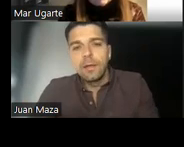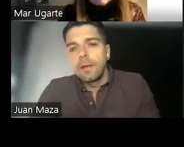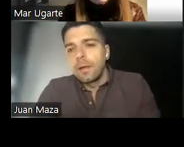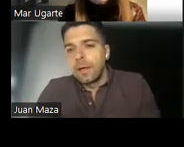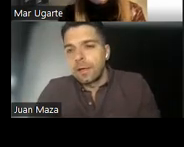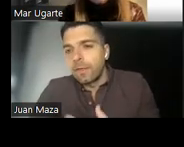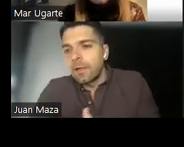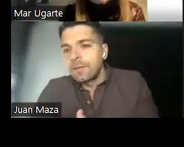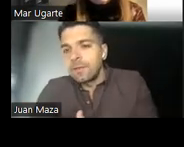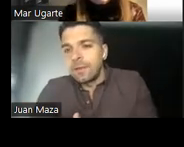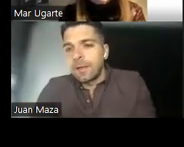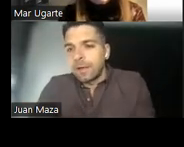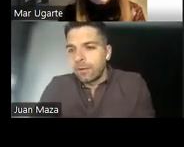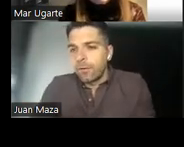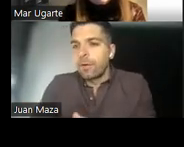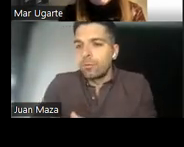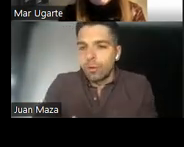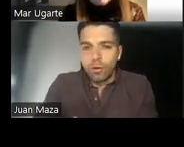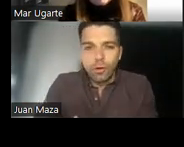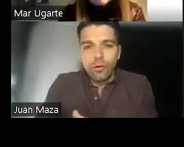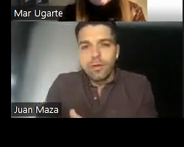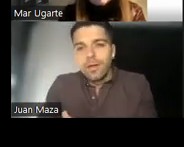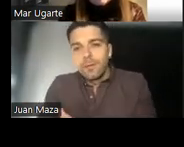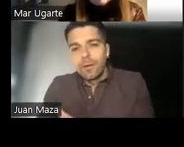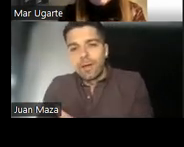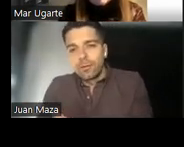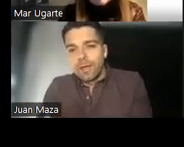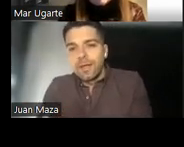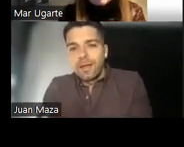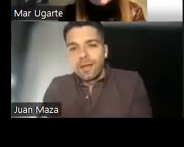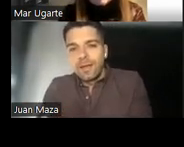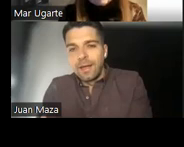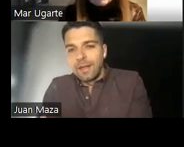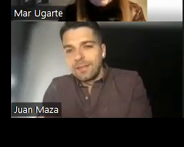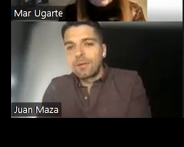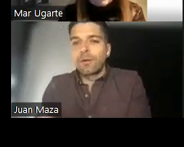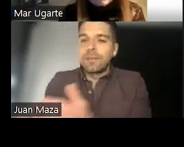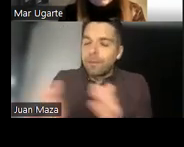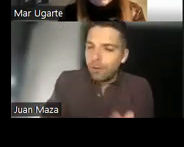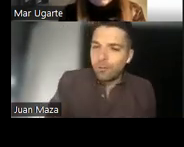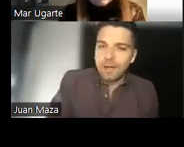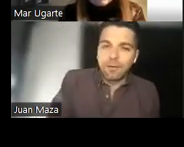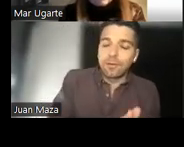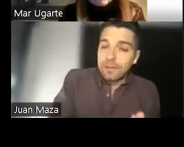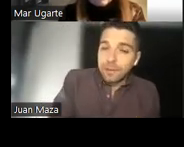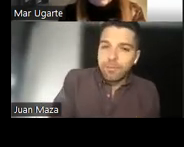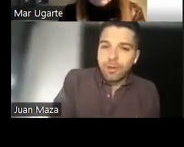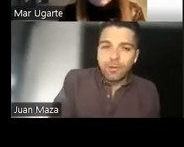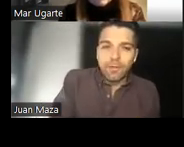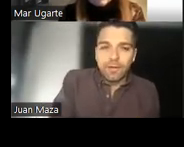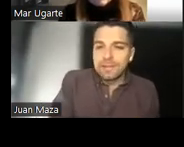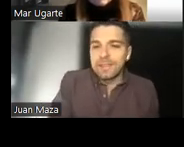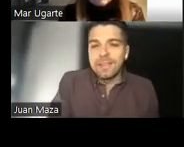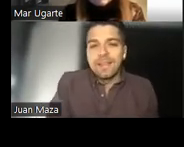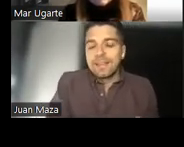neurona, cada célula sensitiva, reconoce un solo olor, pero a su vez existen 400.000